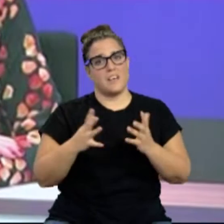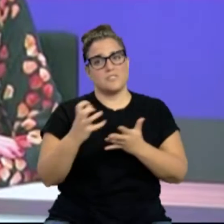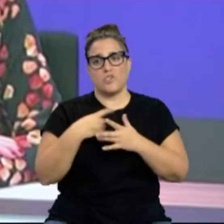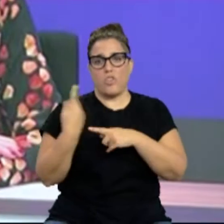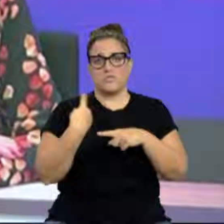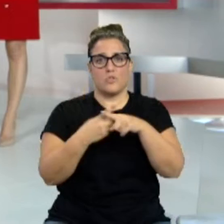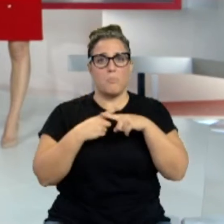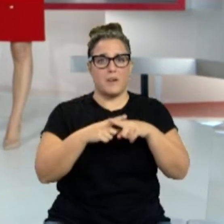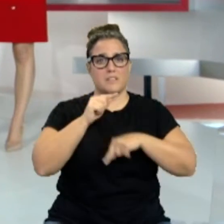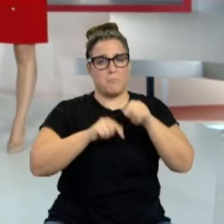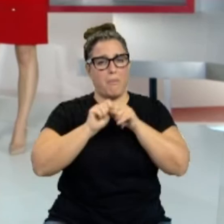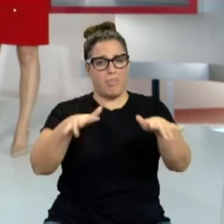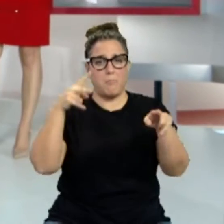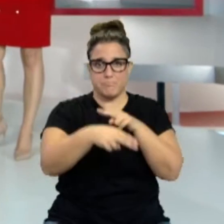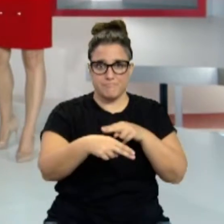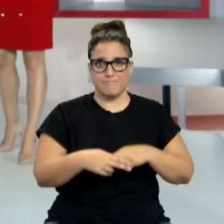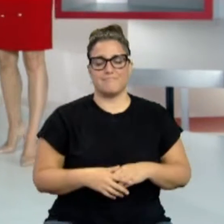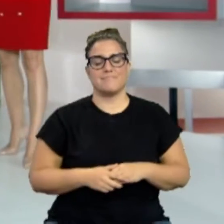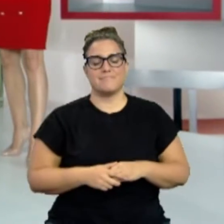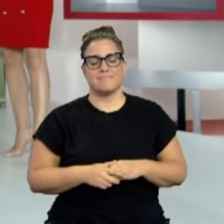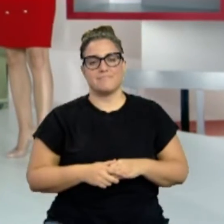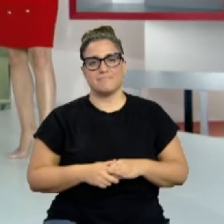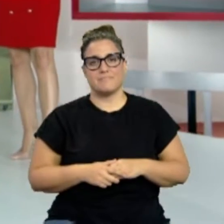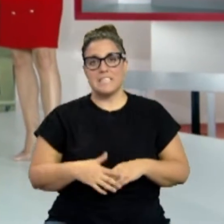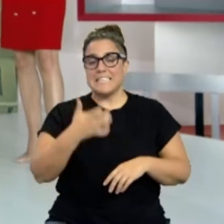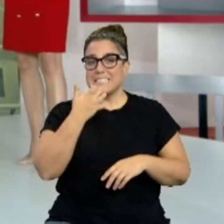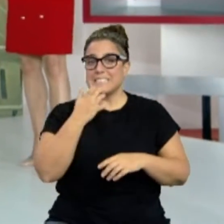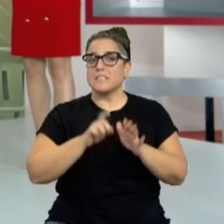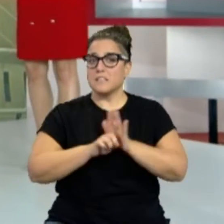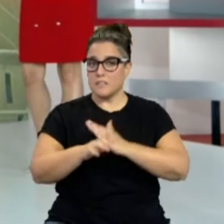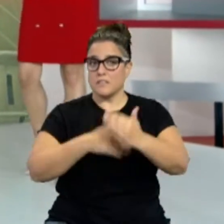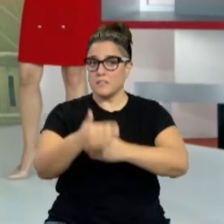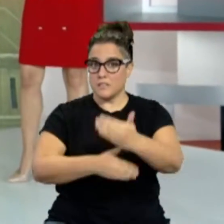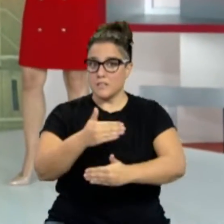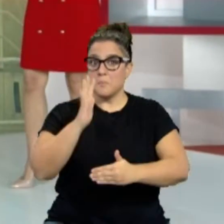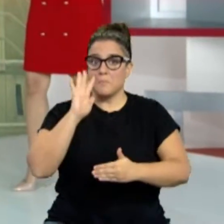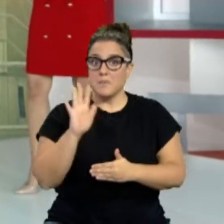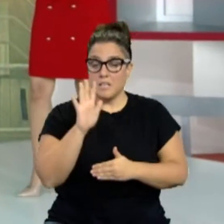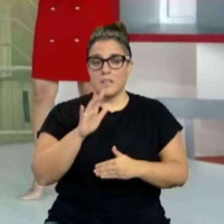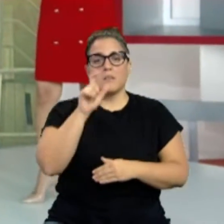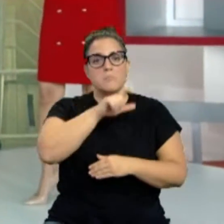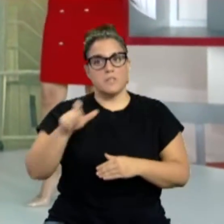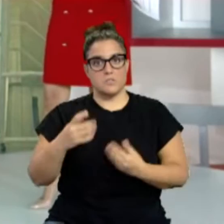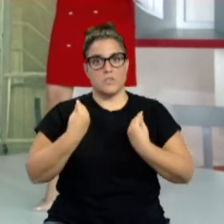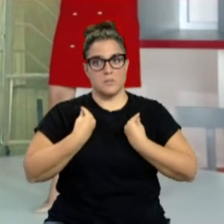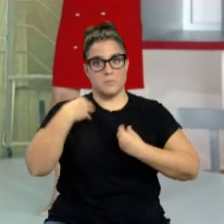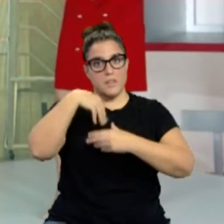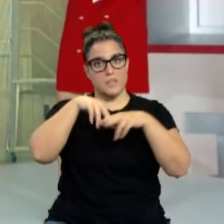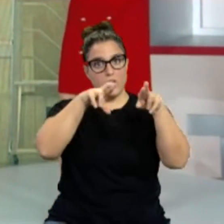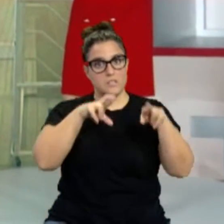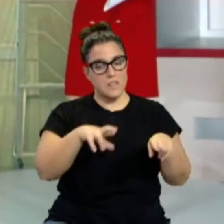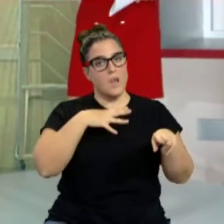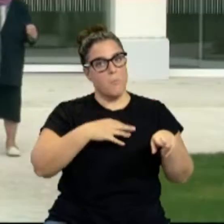pandemia. Bueno, de hecho, si la evolución de los datos sigue por esta senda, los usuarios de las residencias podrían recibir